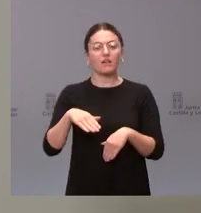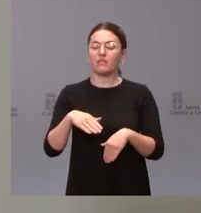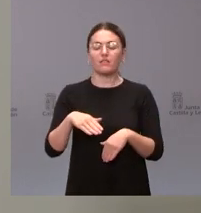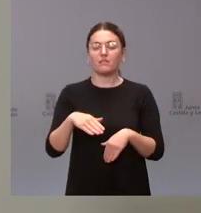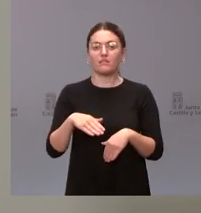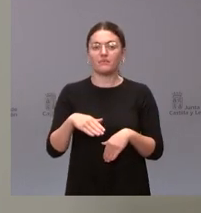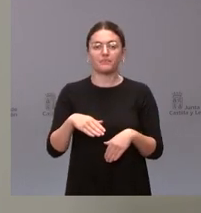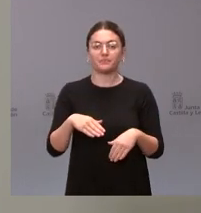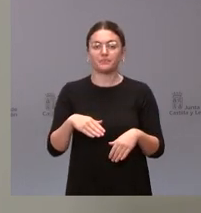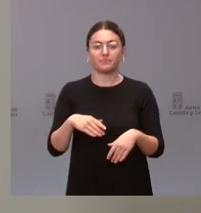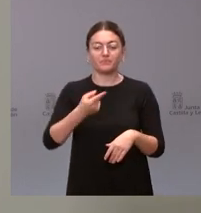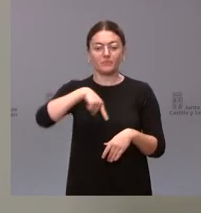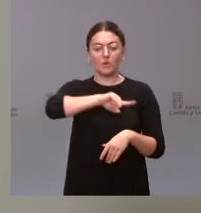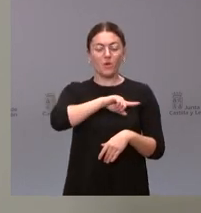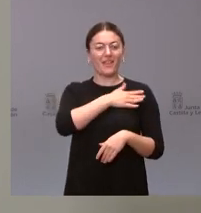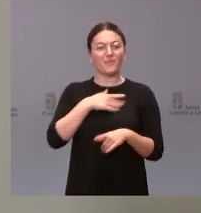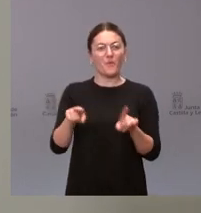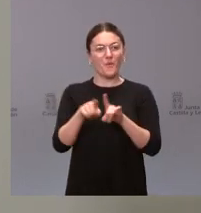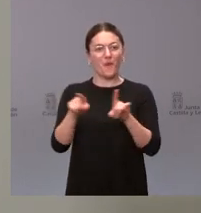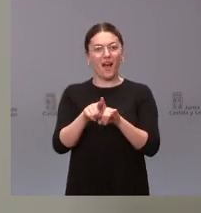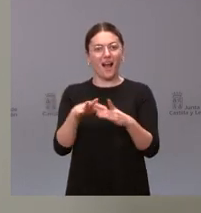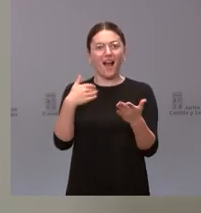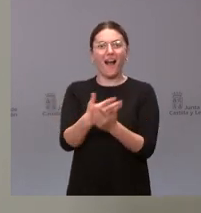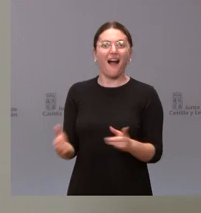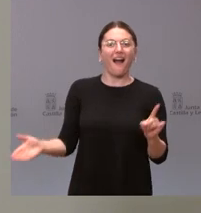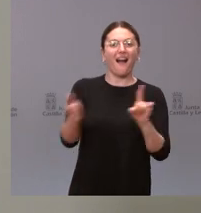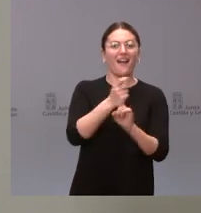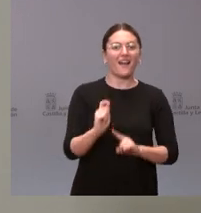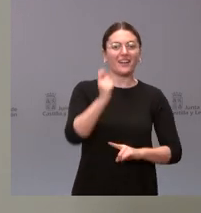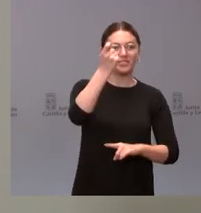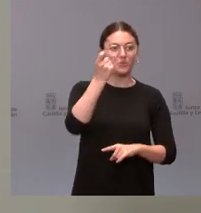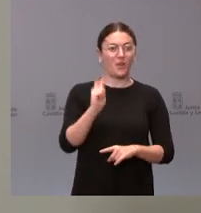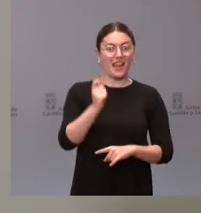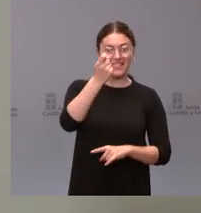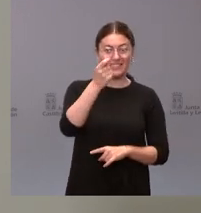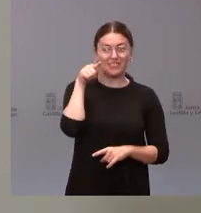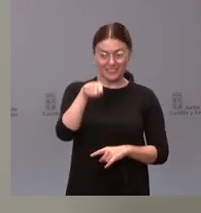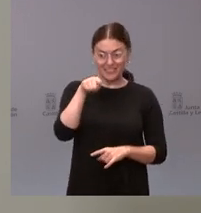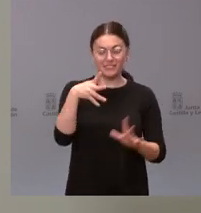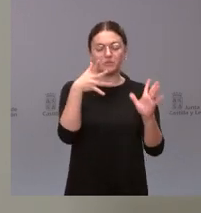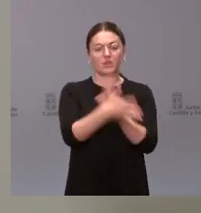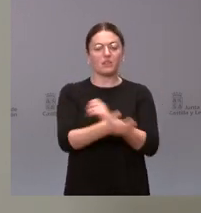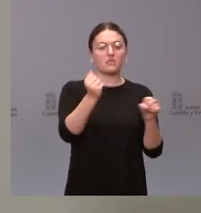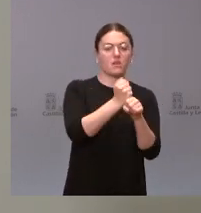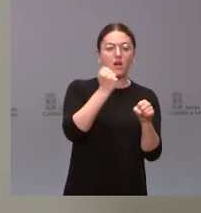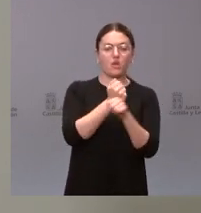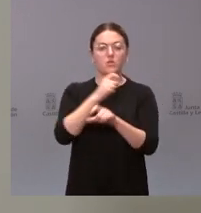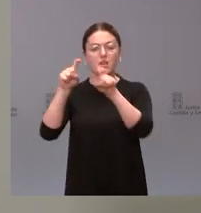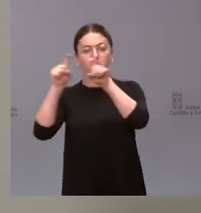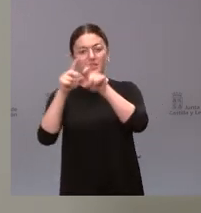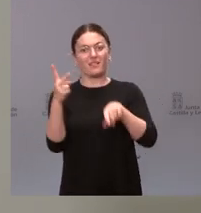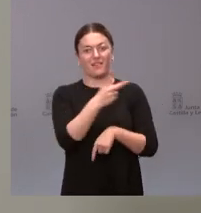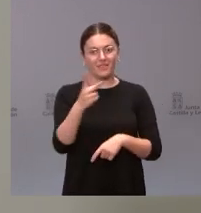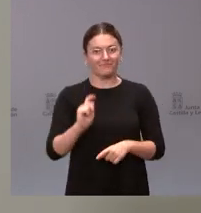también poner la parte del éxito si el éxito se produce será un éxito de trabajadores y empresa si al final no lo conseguimos habrá sido un